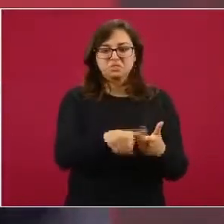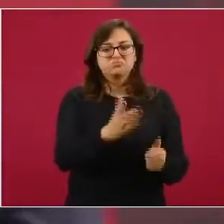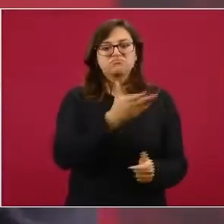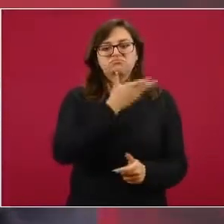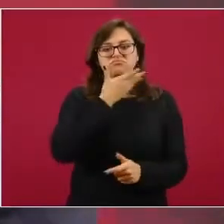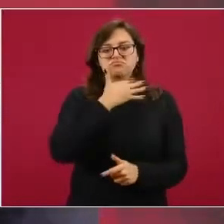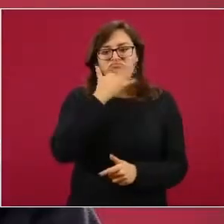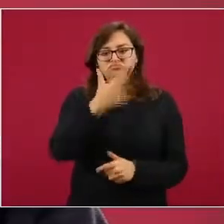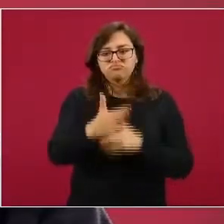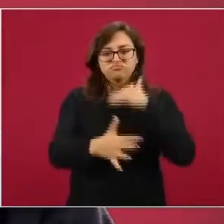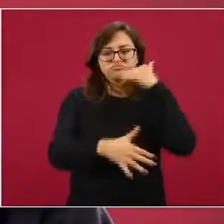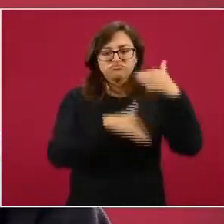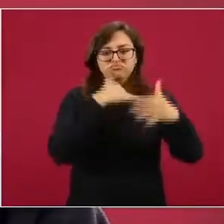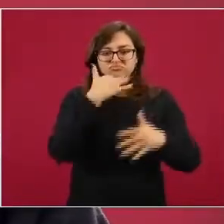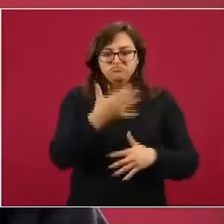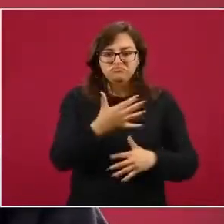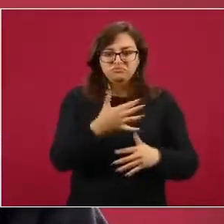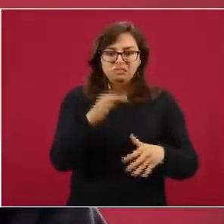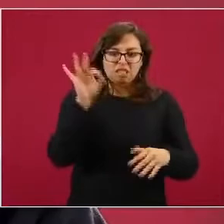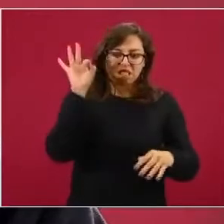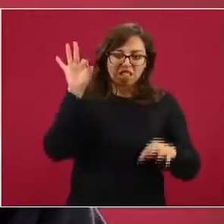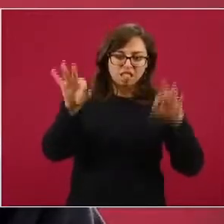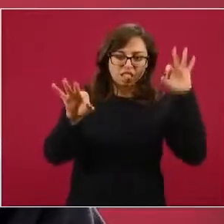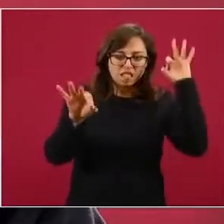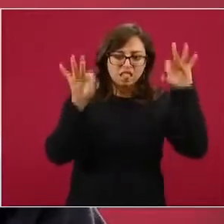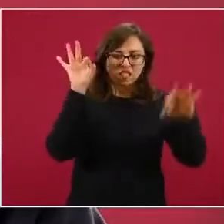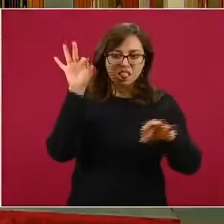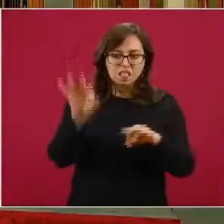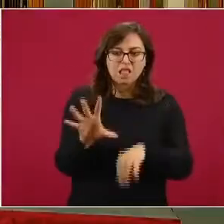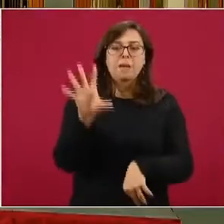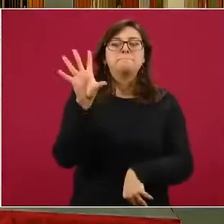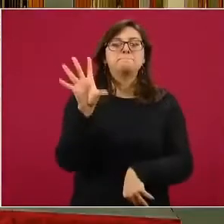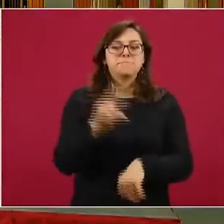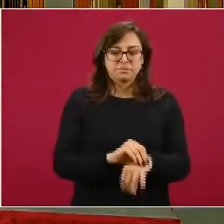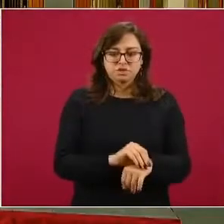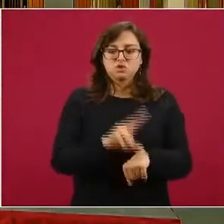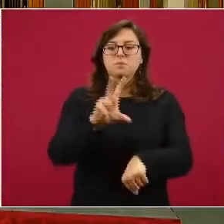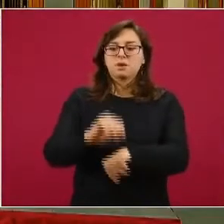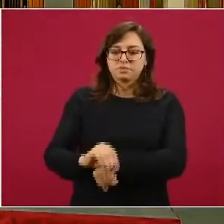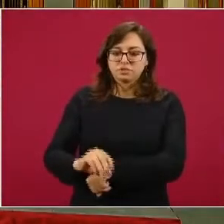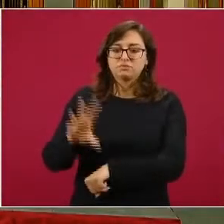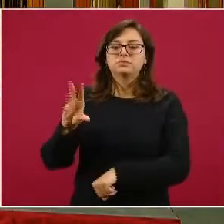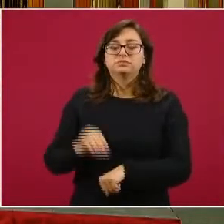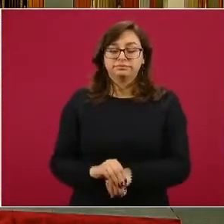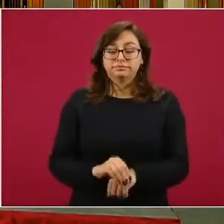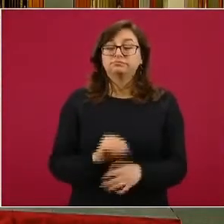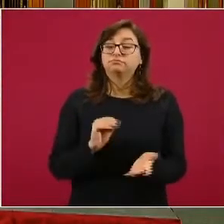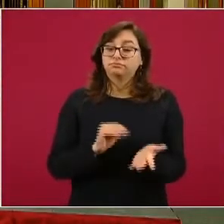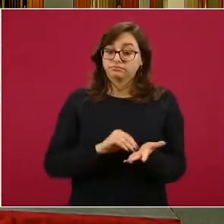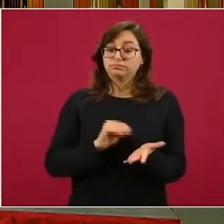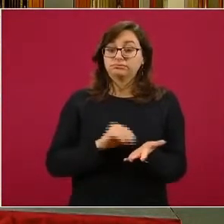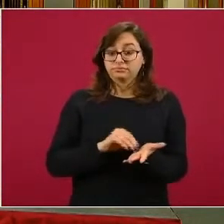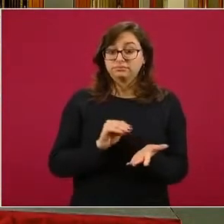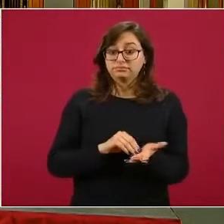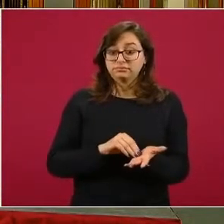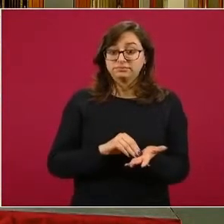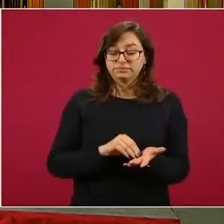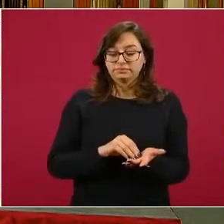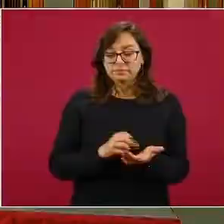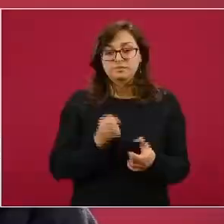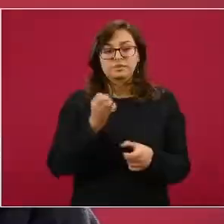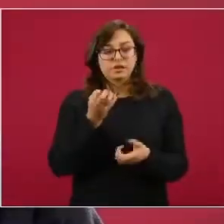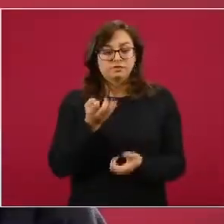conductas, o ser permisivas con este tipo de conductas irregulares. Dos comisiones que son las